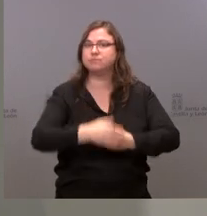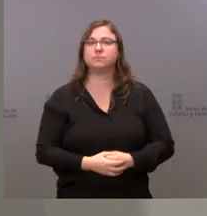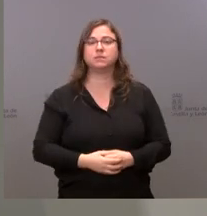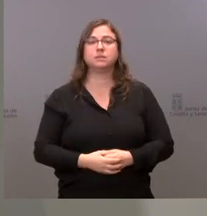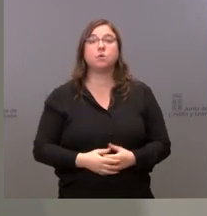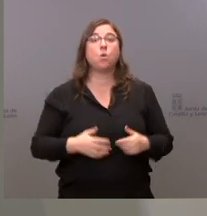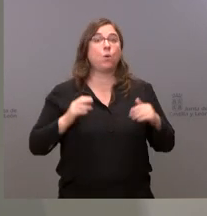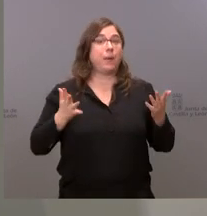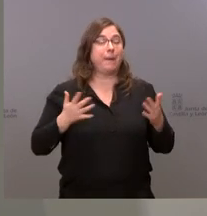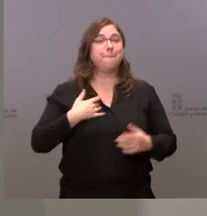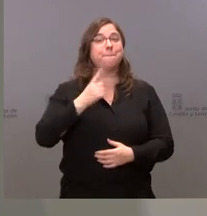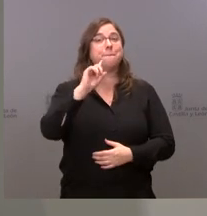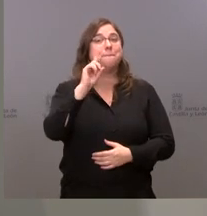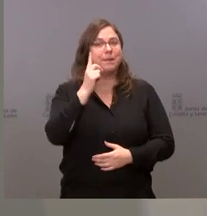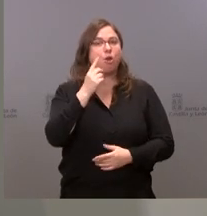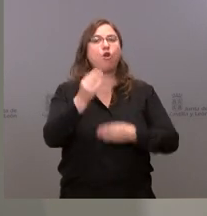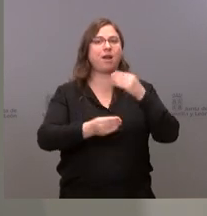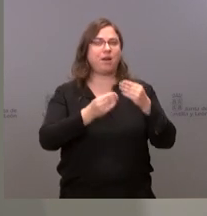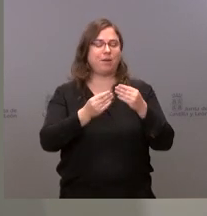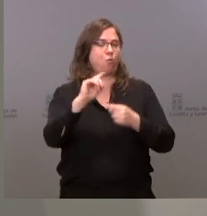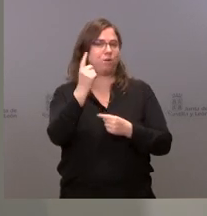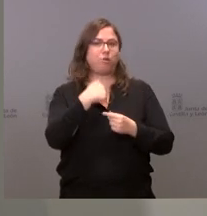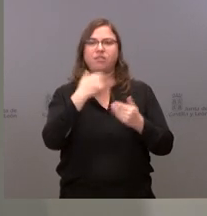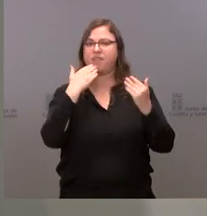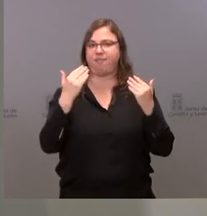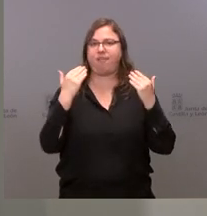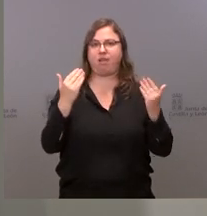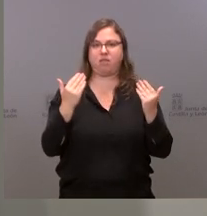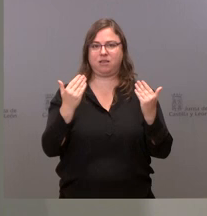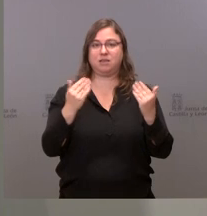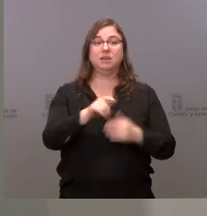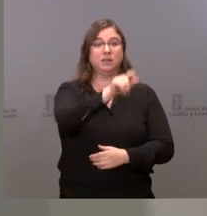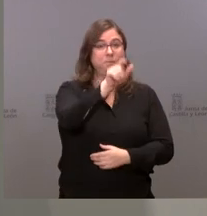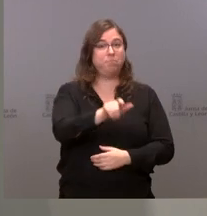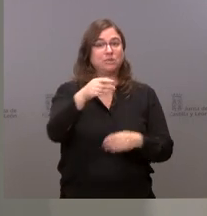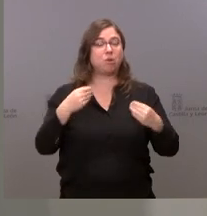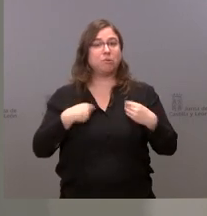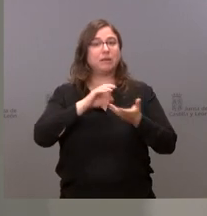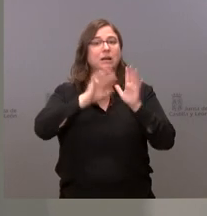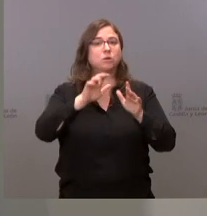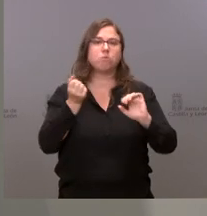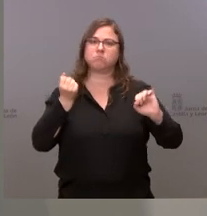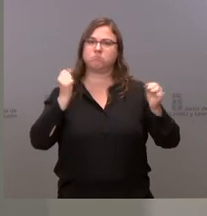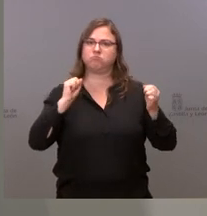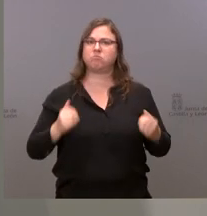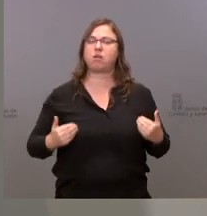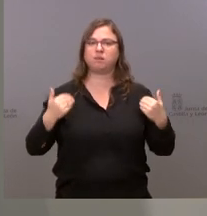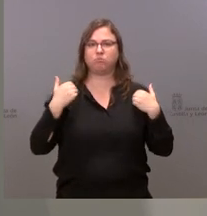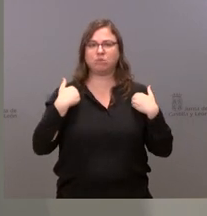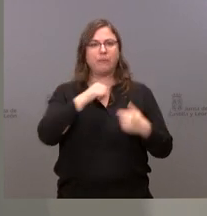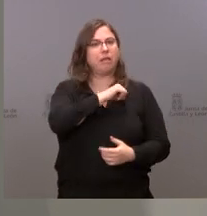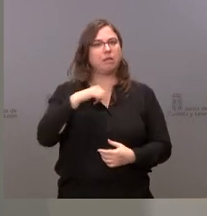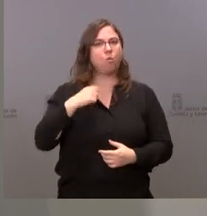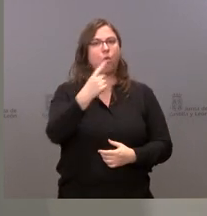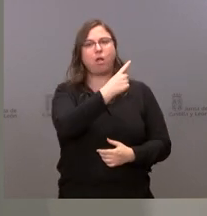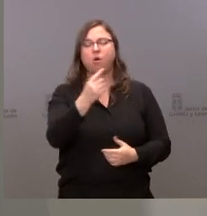Bueno, primero lo que hacemos es agradecer a las personas de Castilla y León su comportamiento, su responsabilidad individual todo